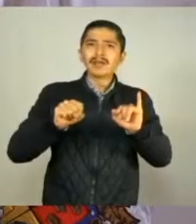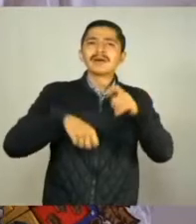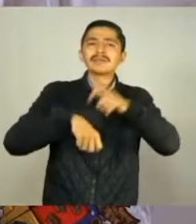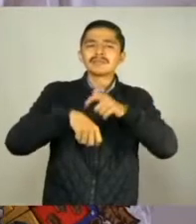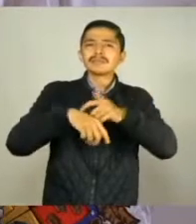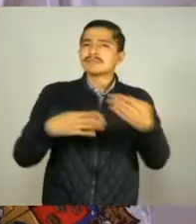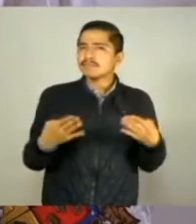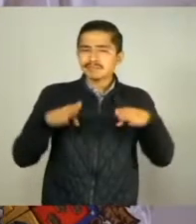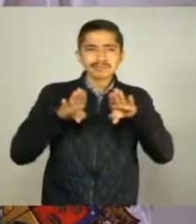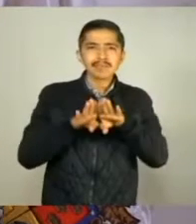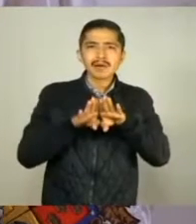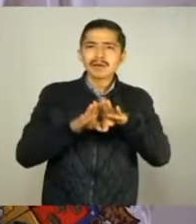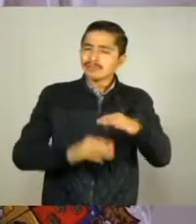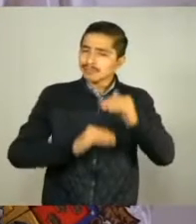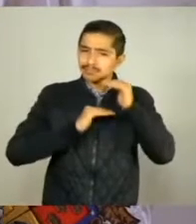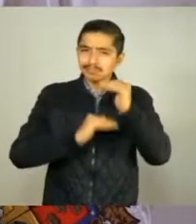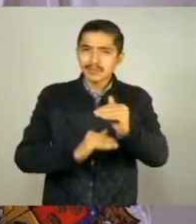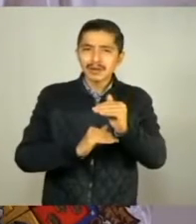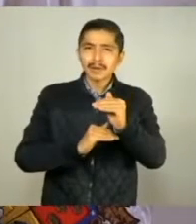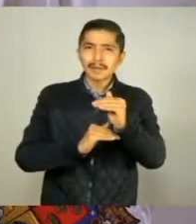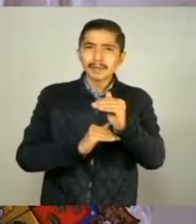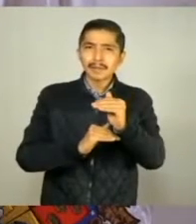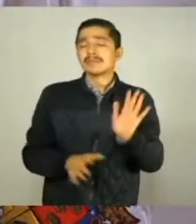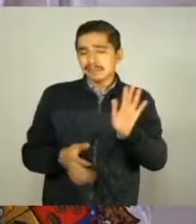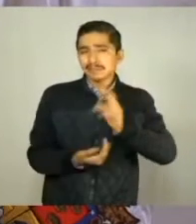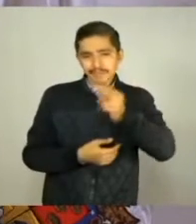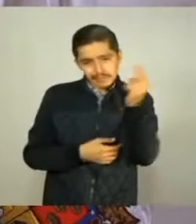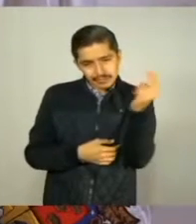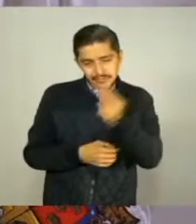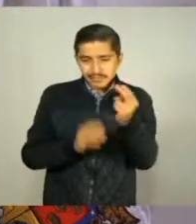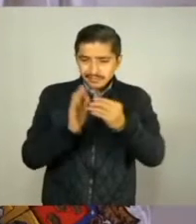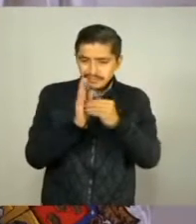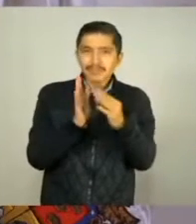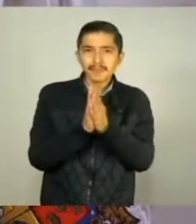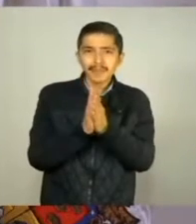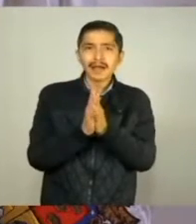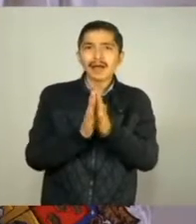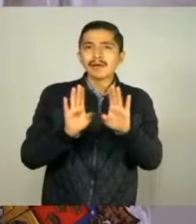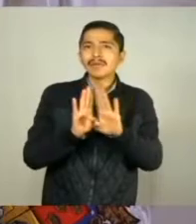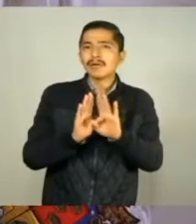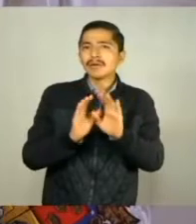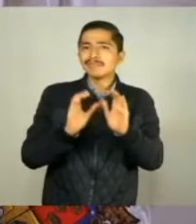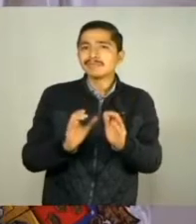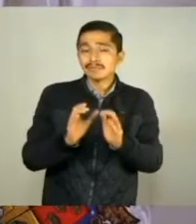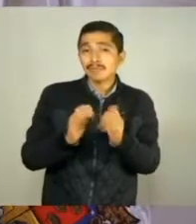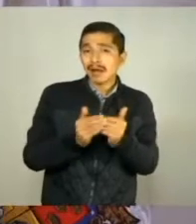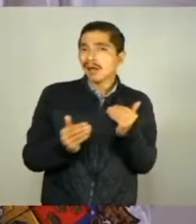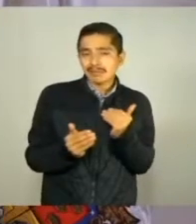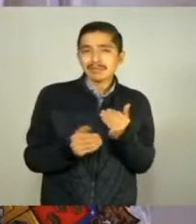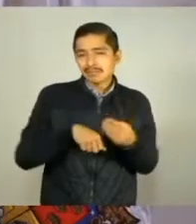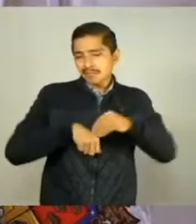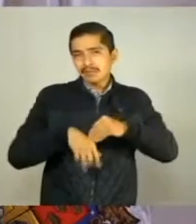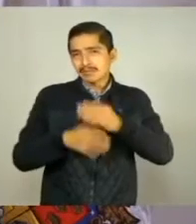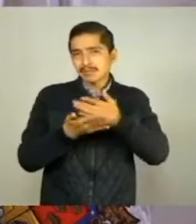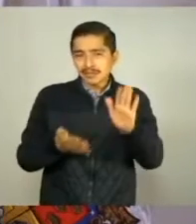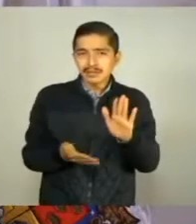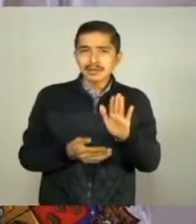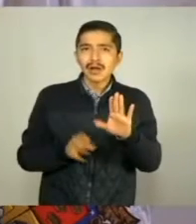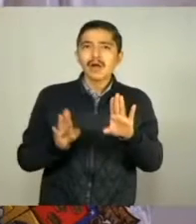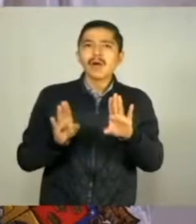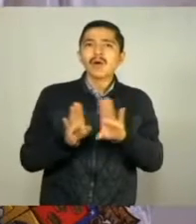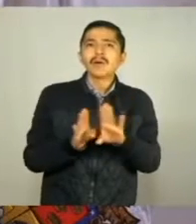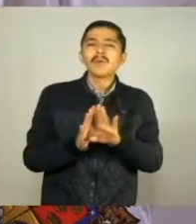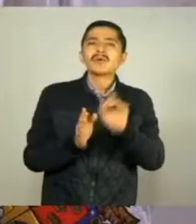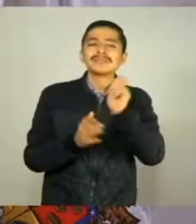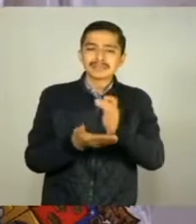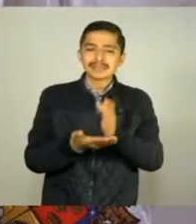con un paquete de medidas para enfrentar una segunda fase de la nueva convivencia, señaló el mandatario, en un mensaje que compartió